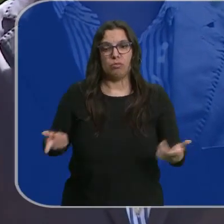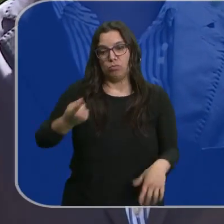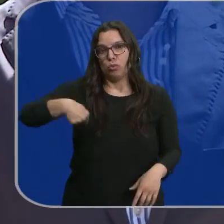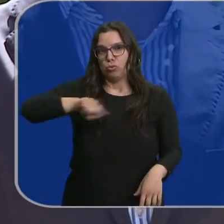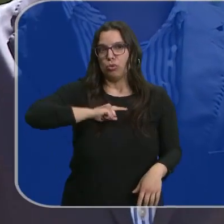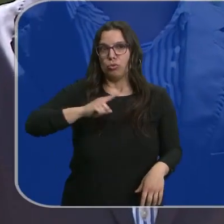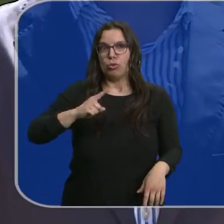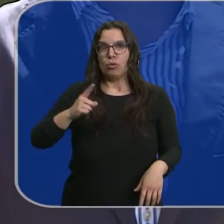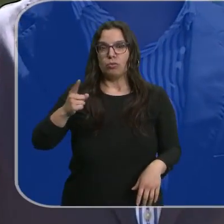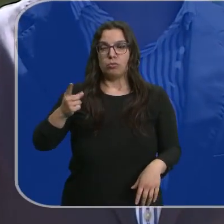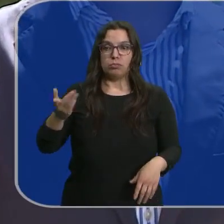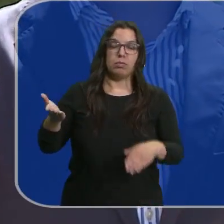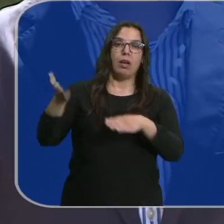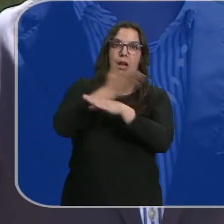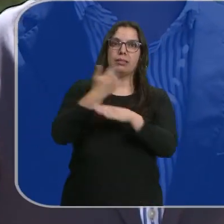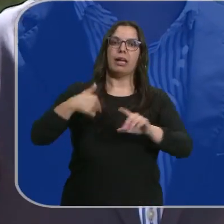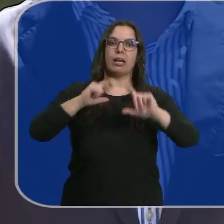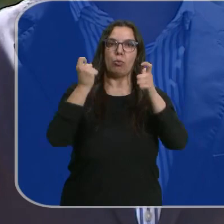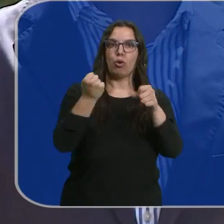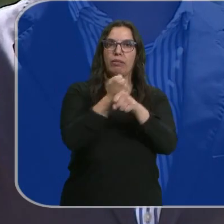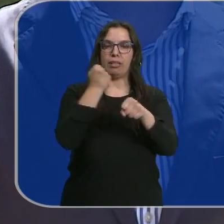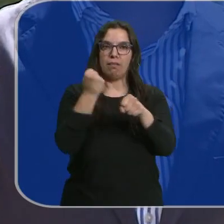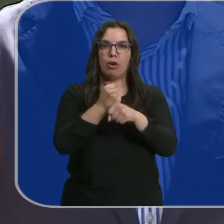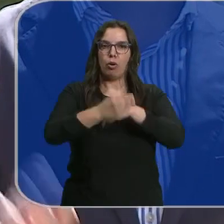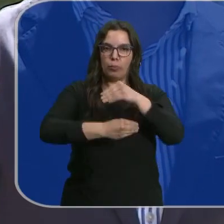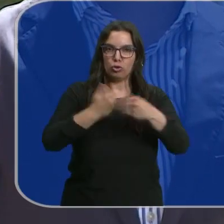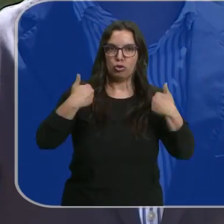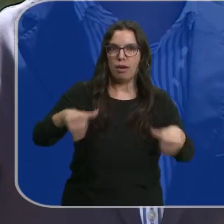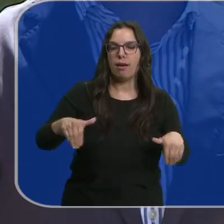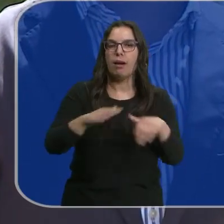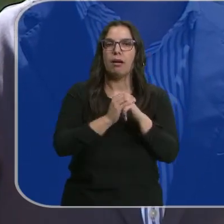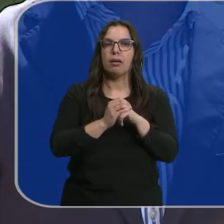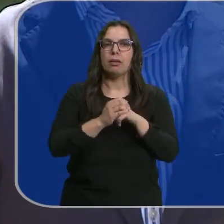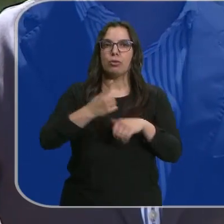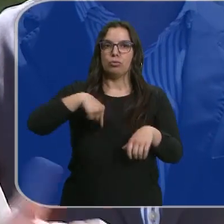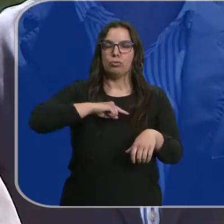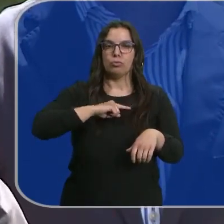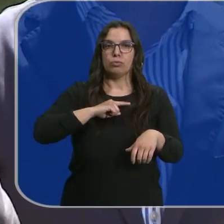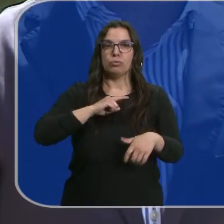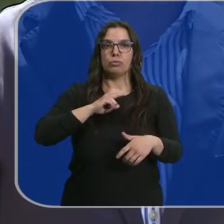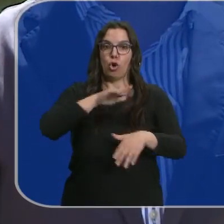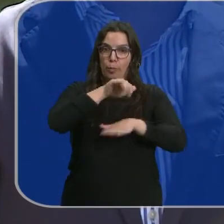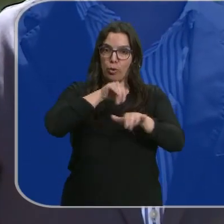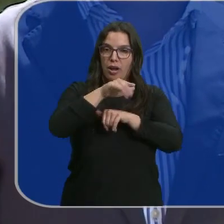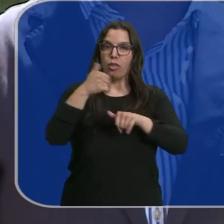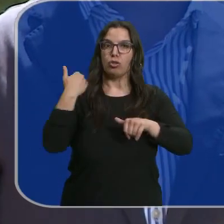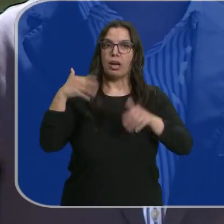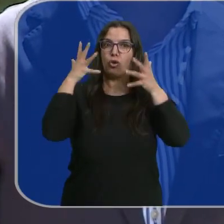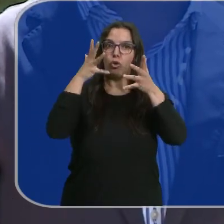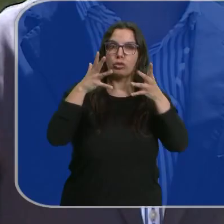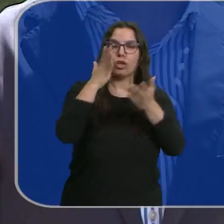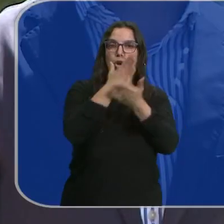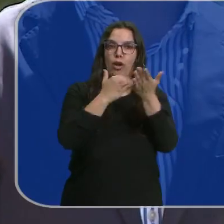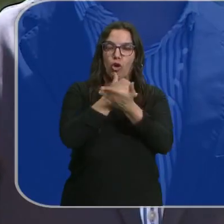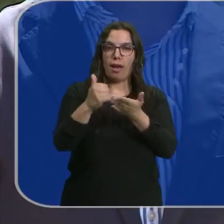Nosotros ya habíamos tenido reuniones de trabajo previas, habíamos convocado ya al Consejo